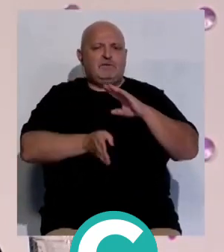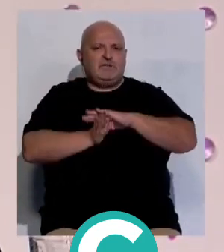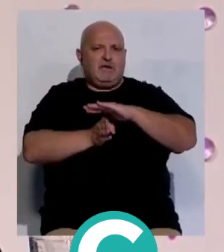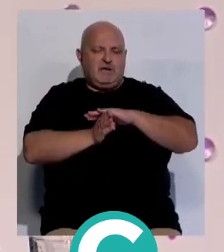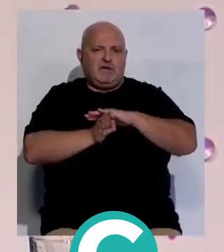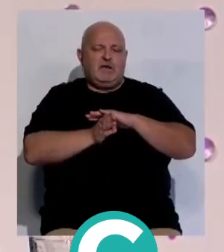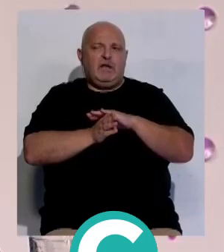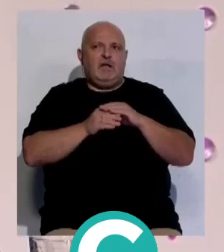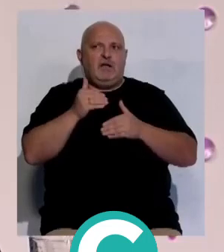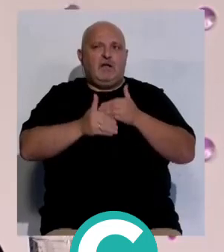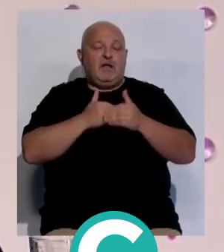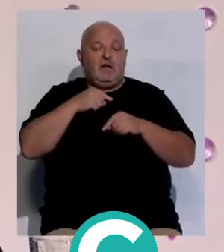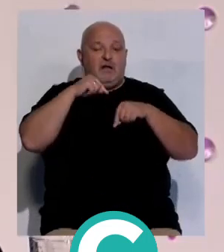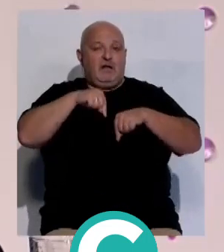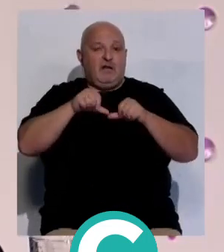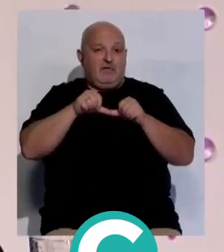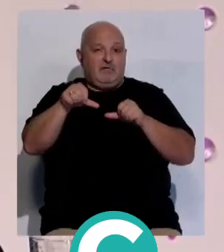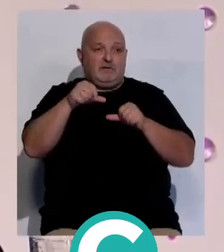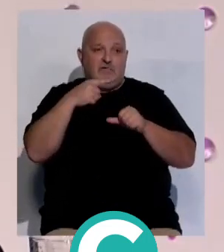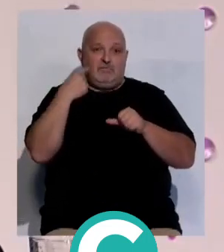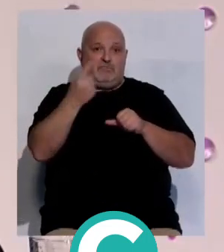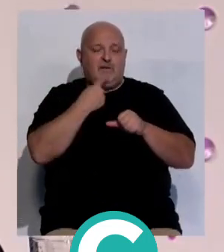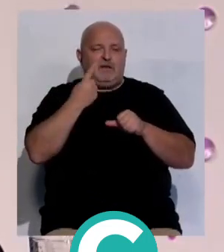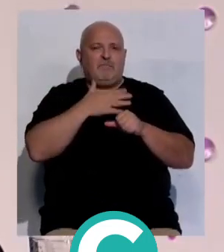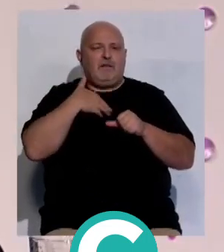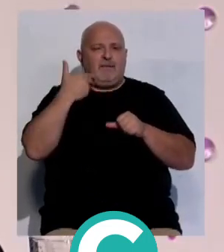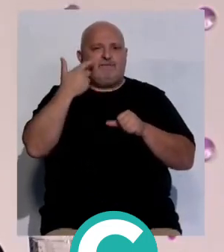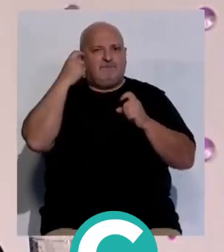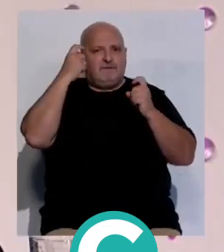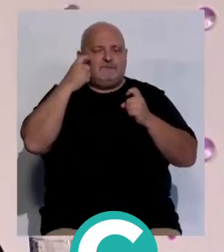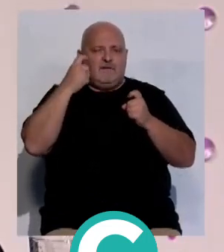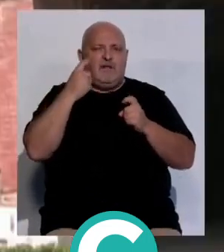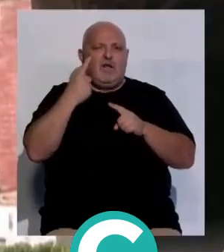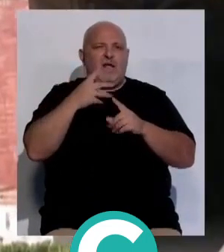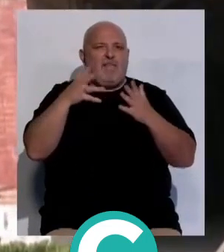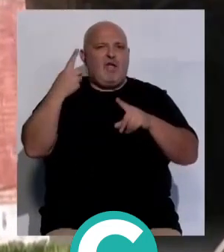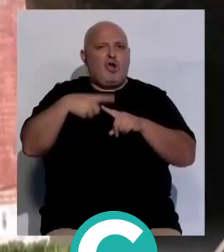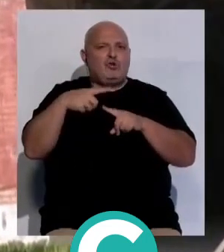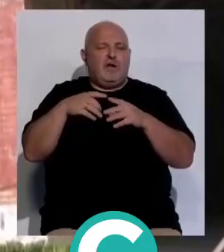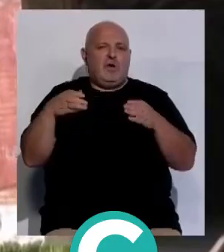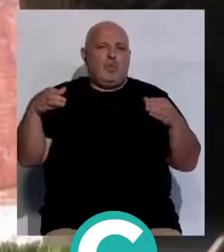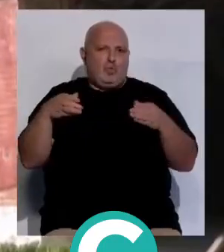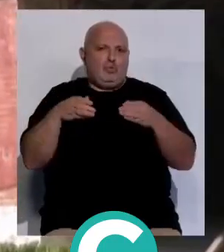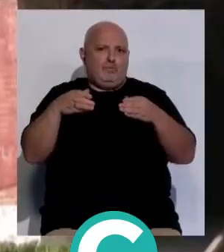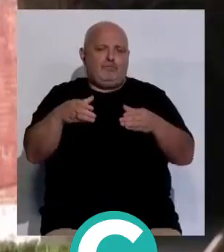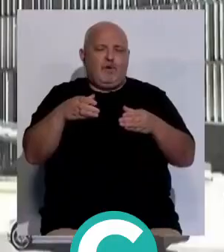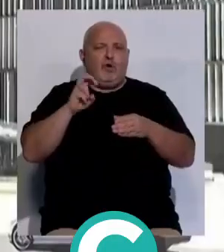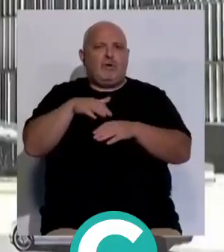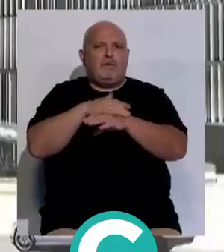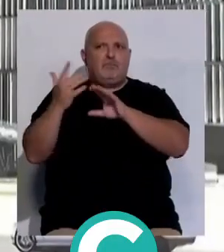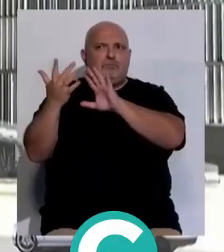teniendo. Y yo voy desde aquí, ellos lo saben y se lo he dicho, que mi intención es en las grandes cosas hacerlo juntos. Con otras